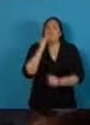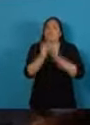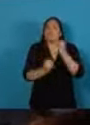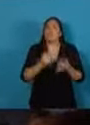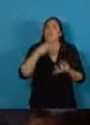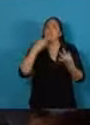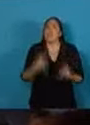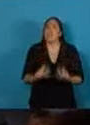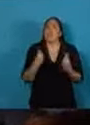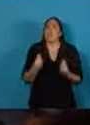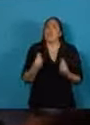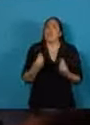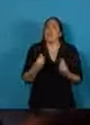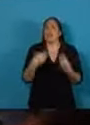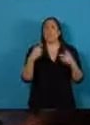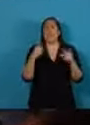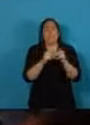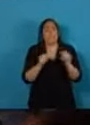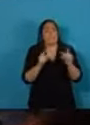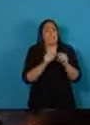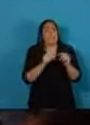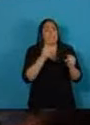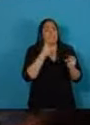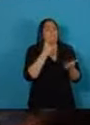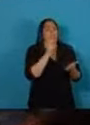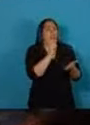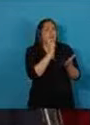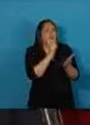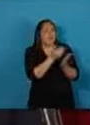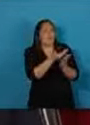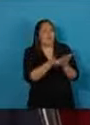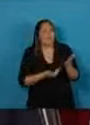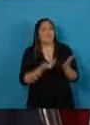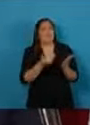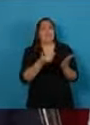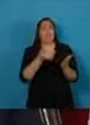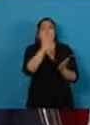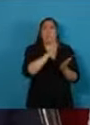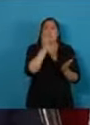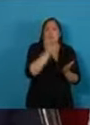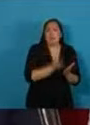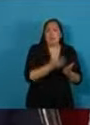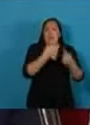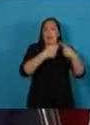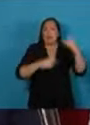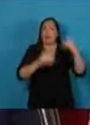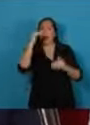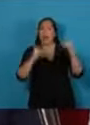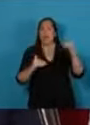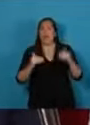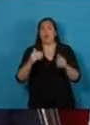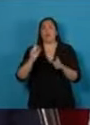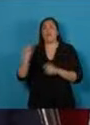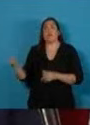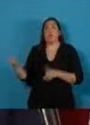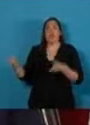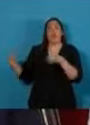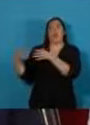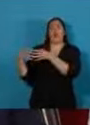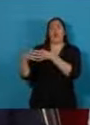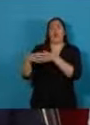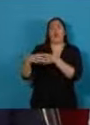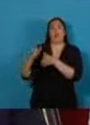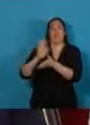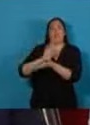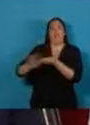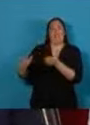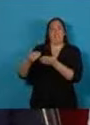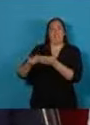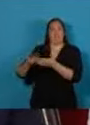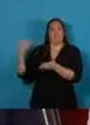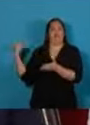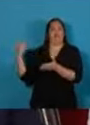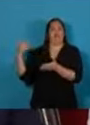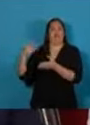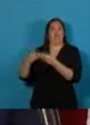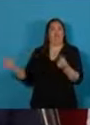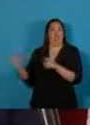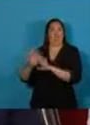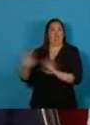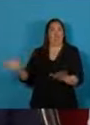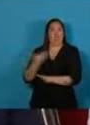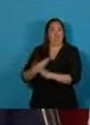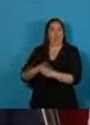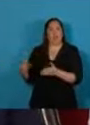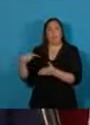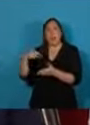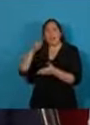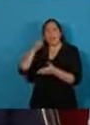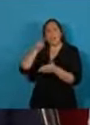Tiene cifras y datos contundentes emanados de la administración saliente. Y es la información indispensable para